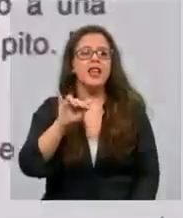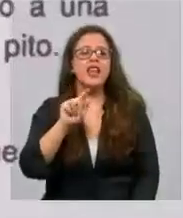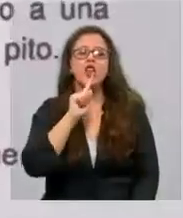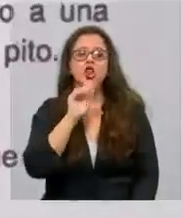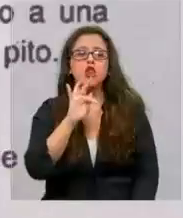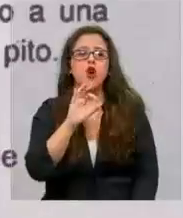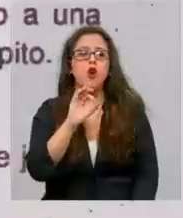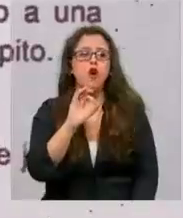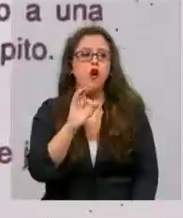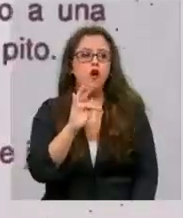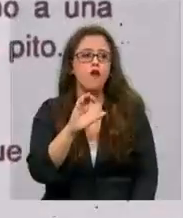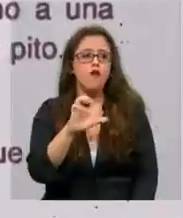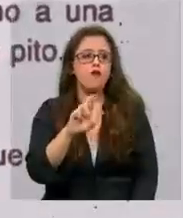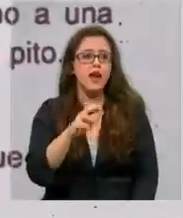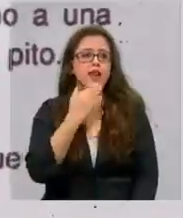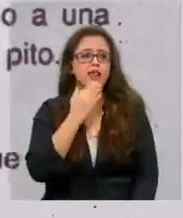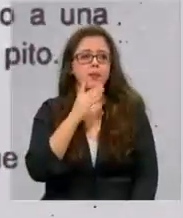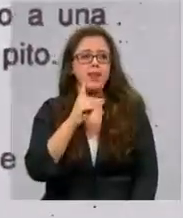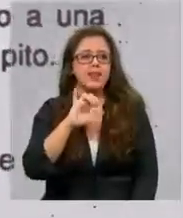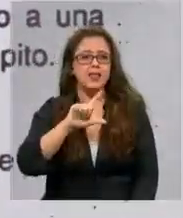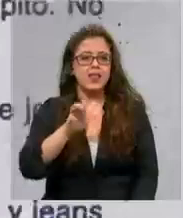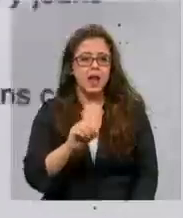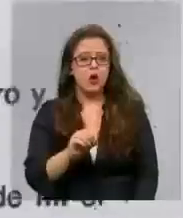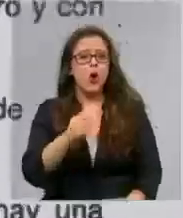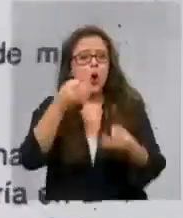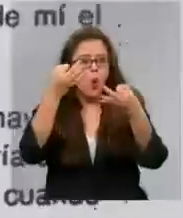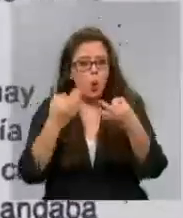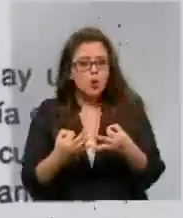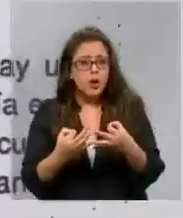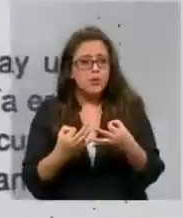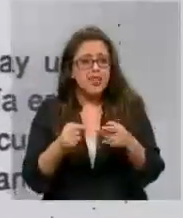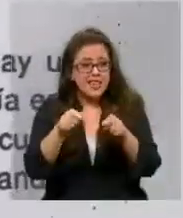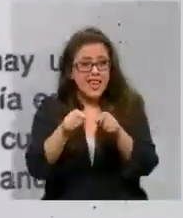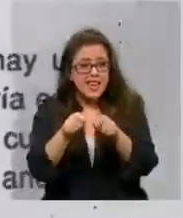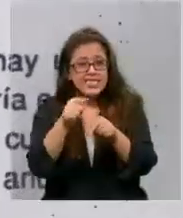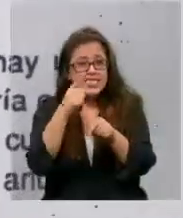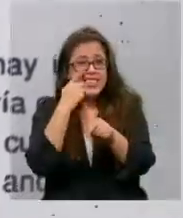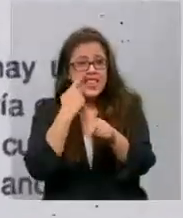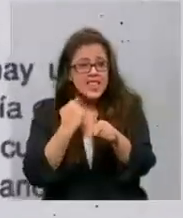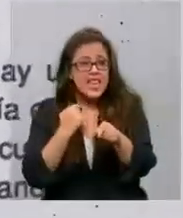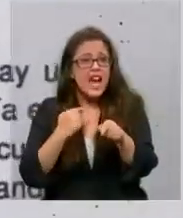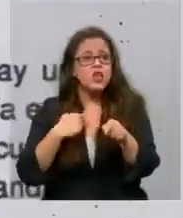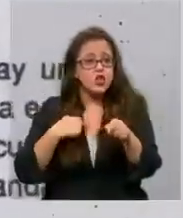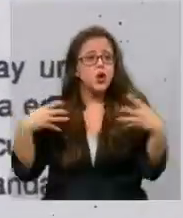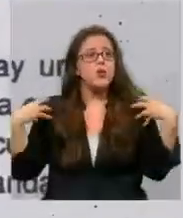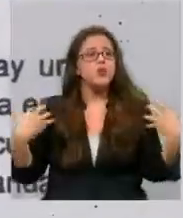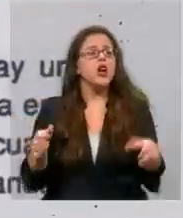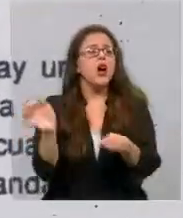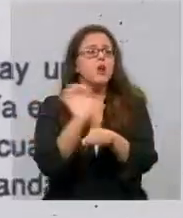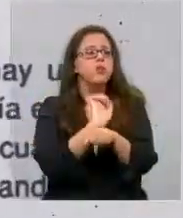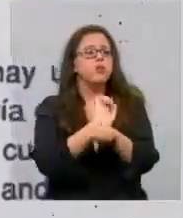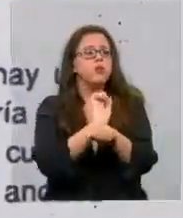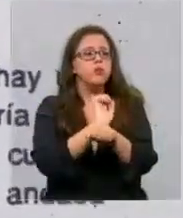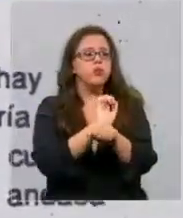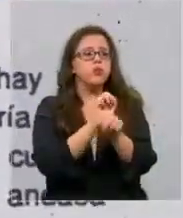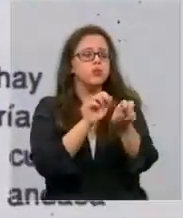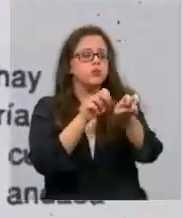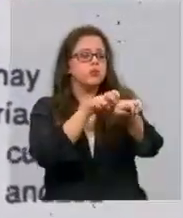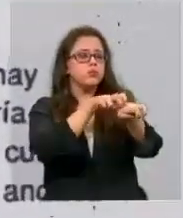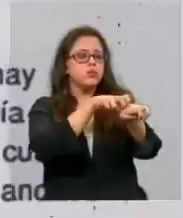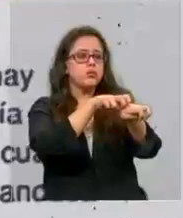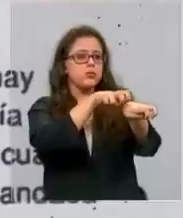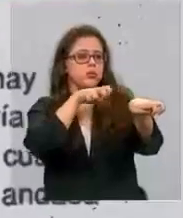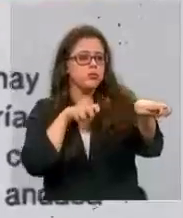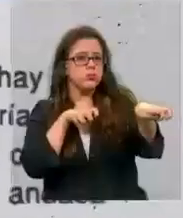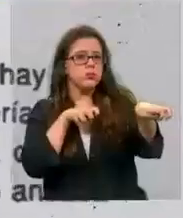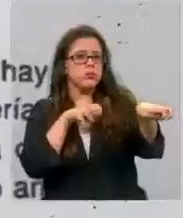El día de los hechos estaba junto a Diego y al Christopher. Respecto a nuestra ubicación, yo lo conduje. Detrás de mí, el Diego. Y de